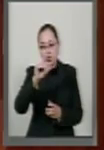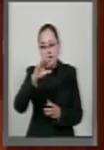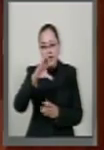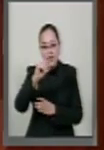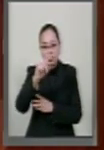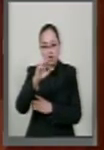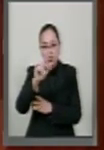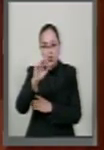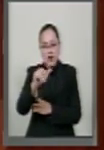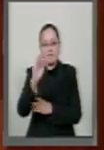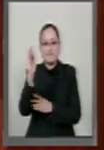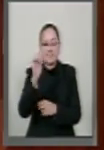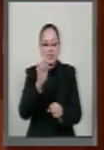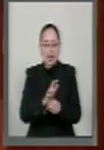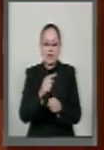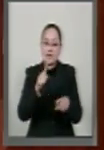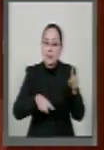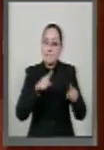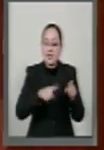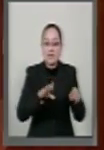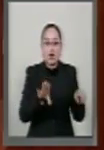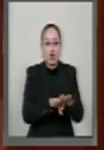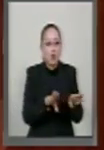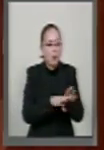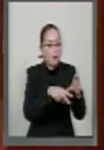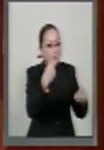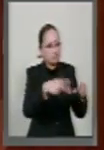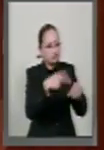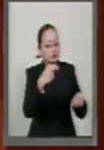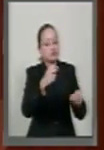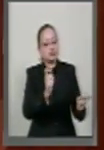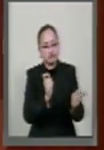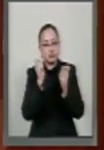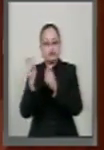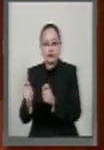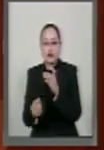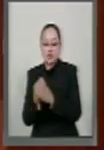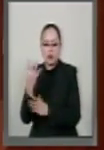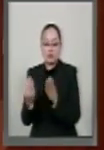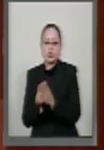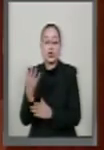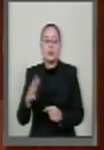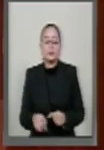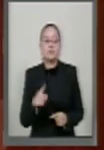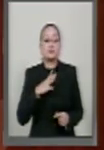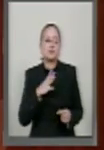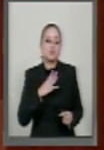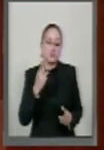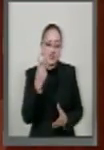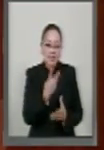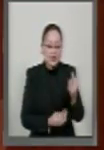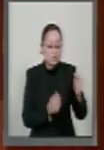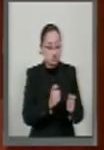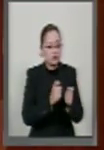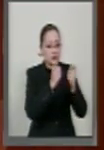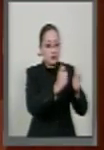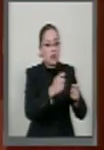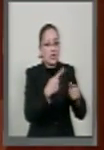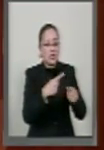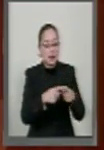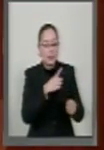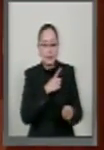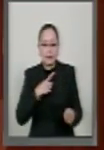conforme se vayan dando las vacantes. Para integrar las ternas que presente la comisión correspondiente del Senado, se seguirá un